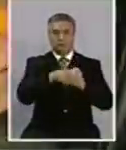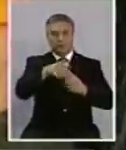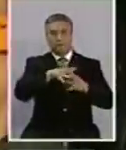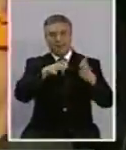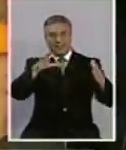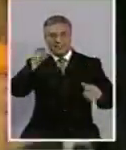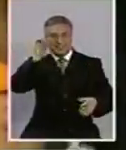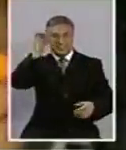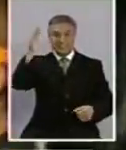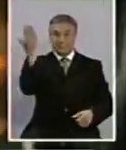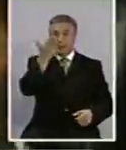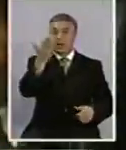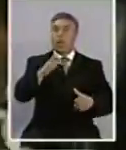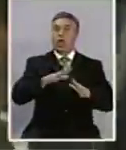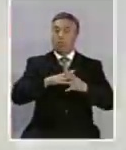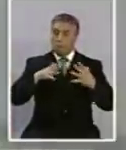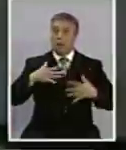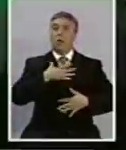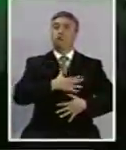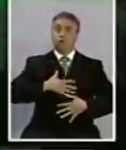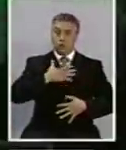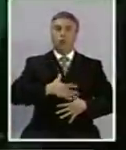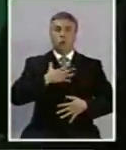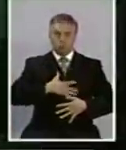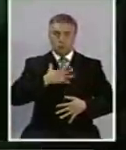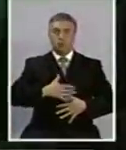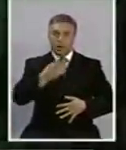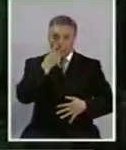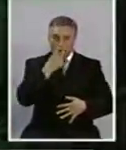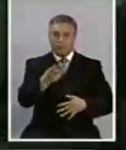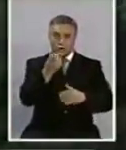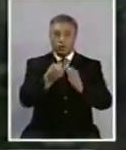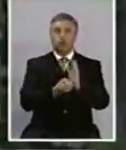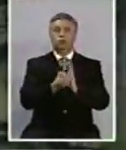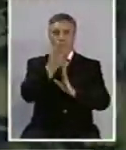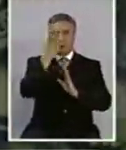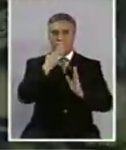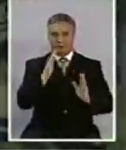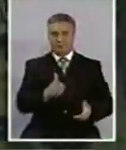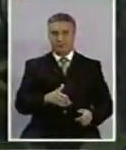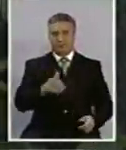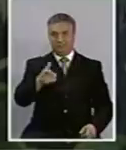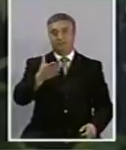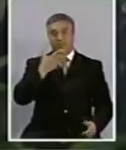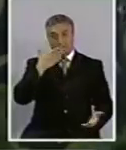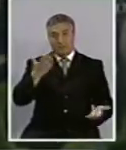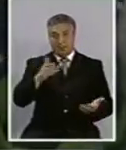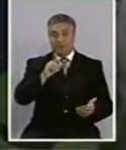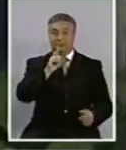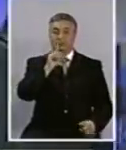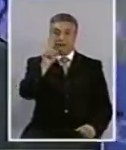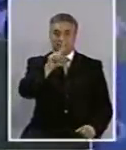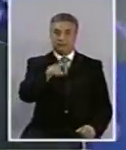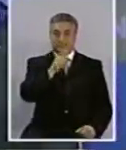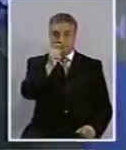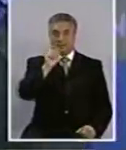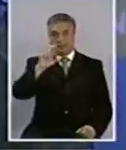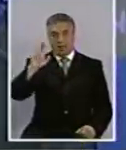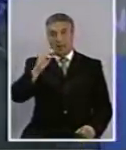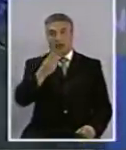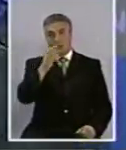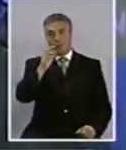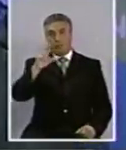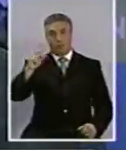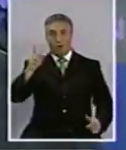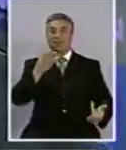sorprenden con el anuncio y ya saben qué les gustaría ver en el nuevo formato. Star Wars y Indiana Jones también me gustaría ver. Ahora, por